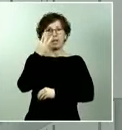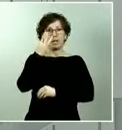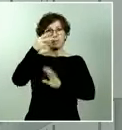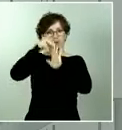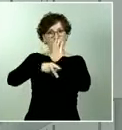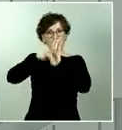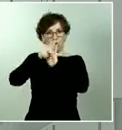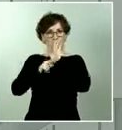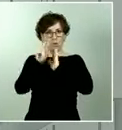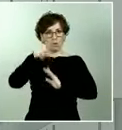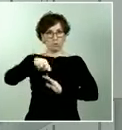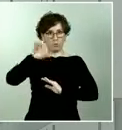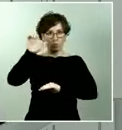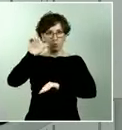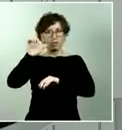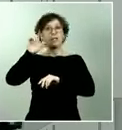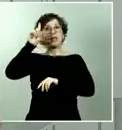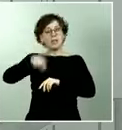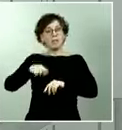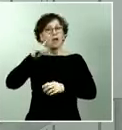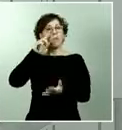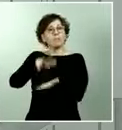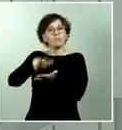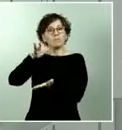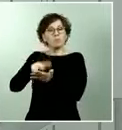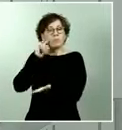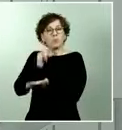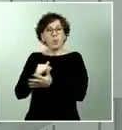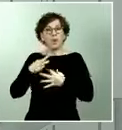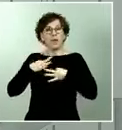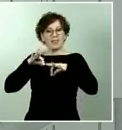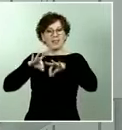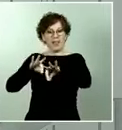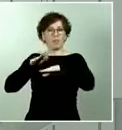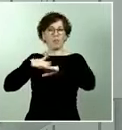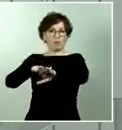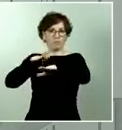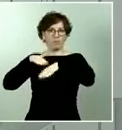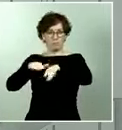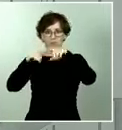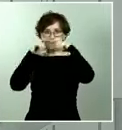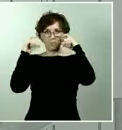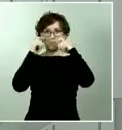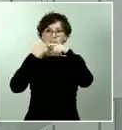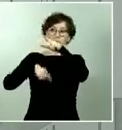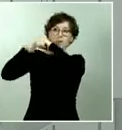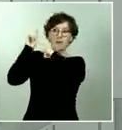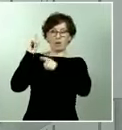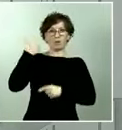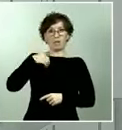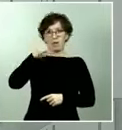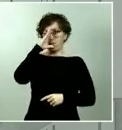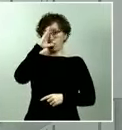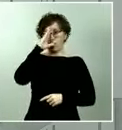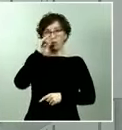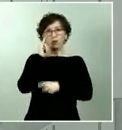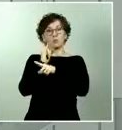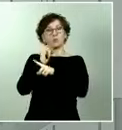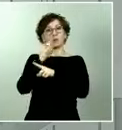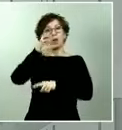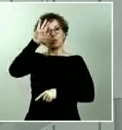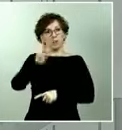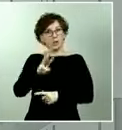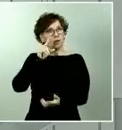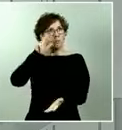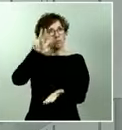norma de mascarilla y en materia de test ya en febrero se homologaron por parte del Instituto de Salud Carlos III me parece que más de cuatro empresas españolas que